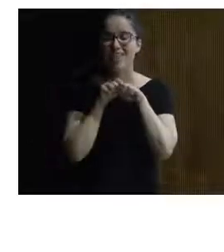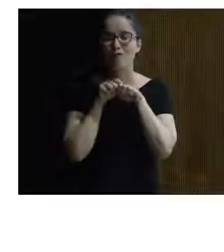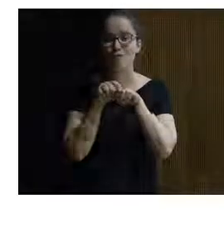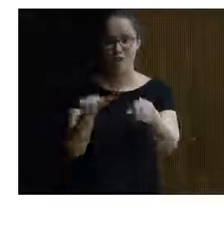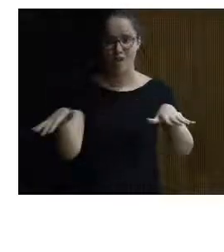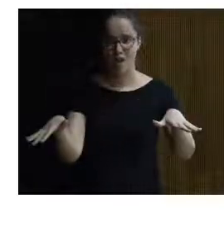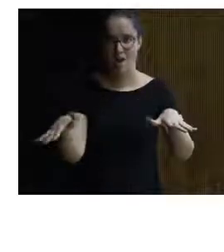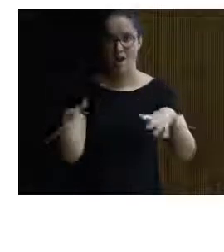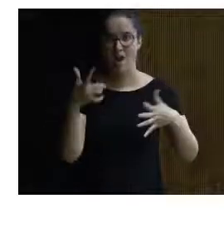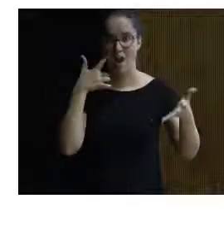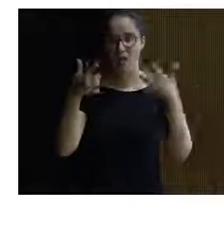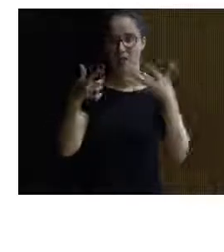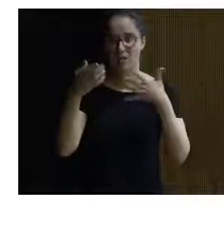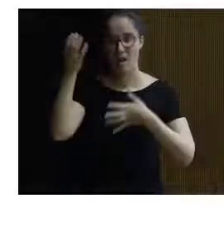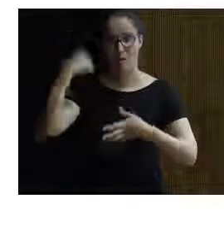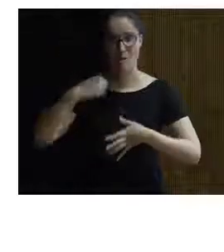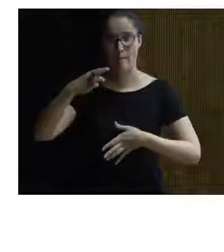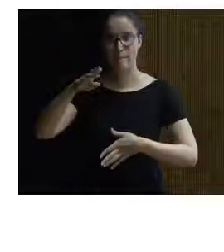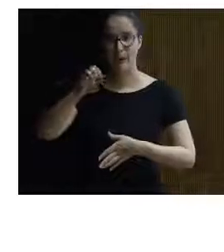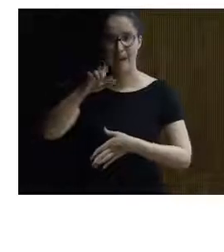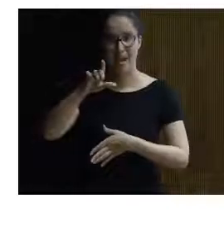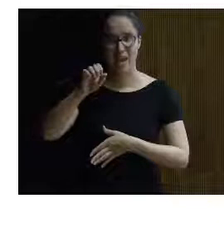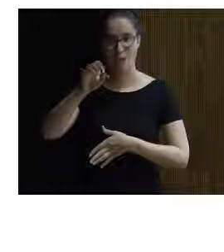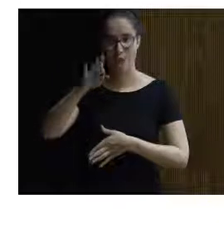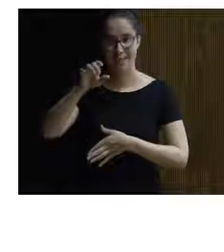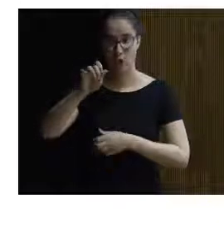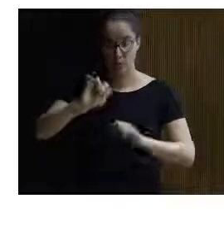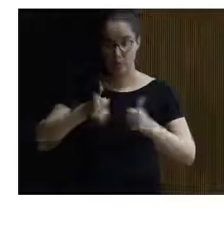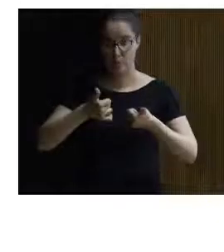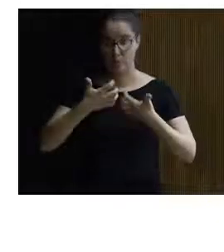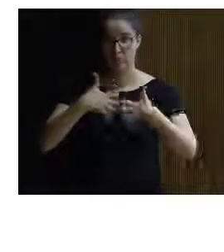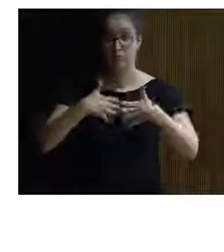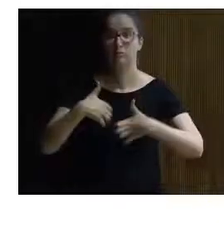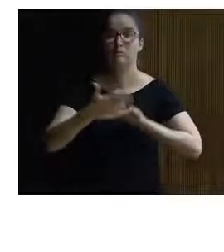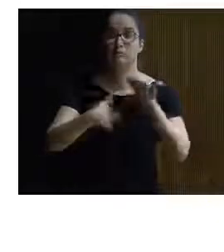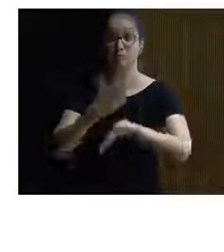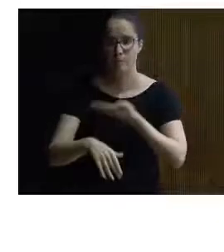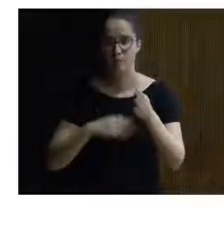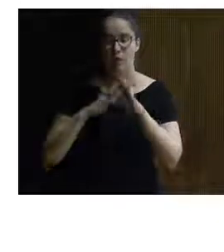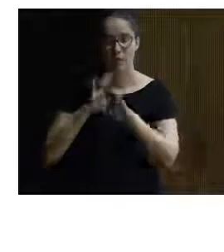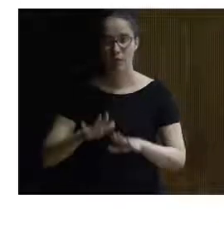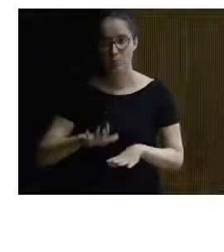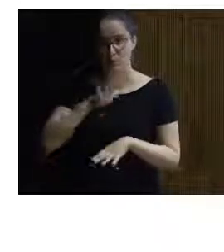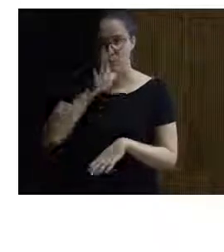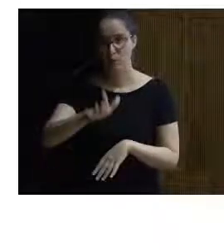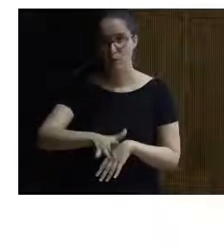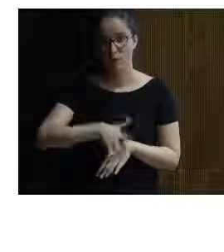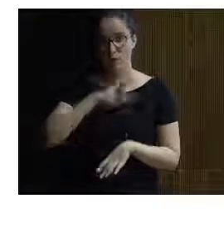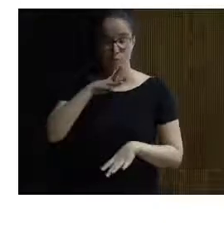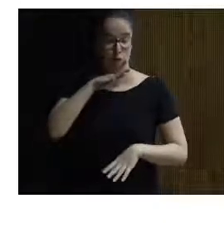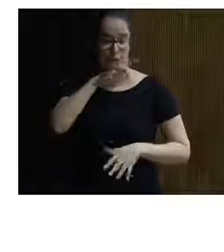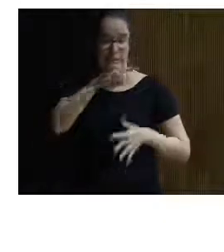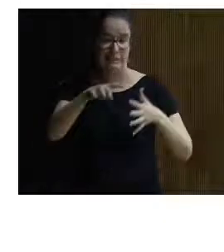el arte del paleolítico ponerlo en marcha que al final pues por diferentes por diferentes